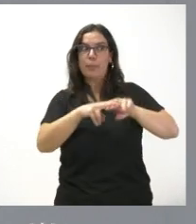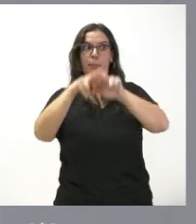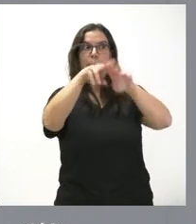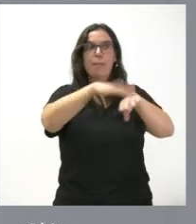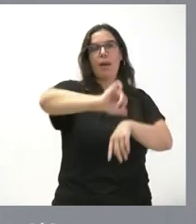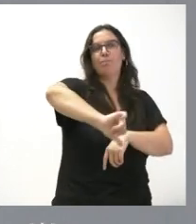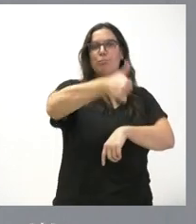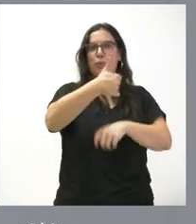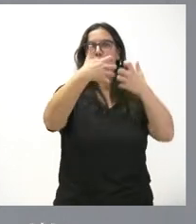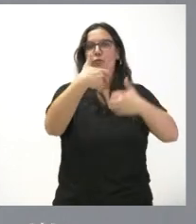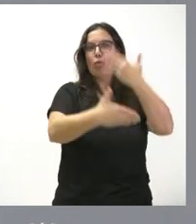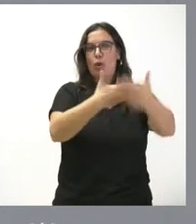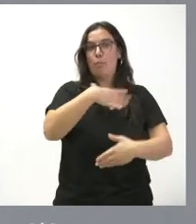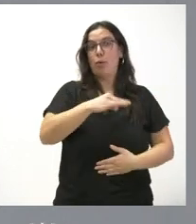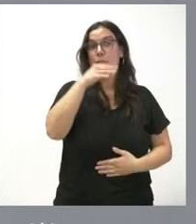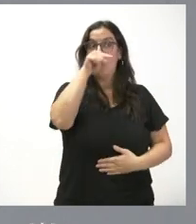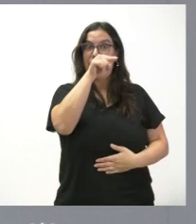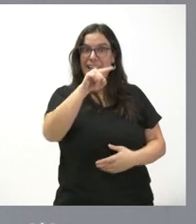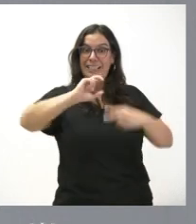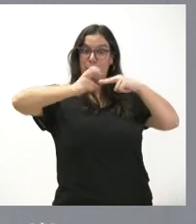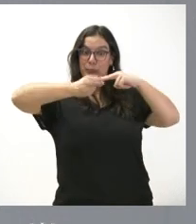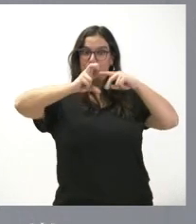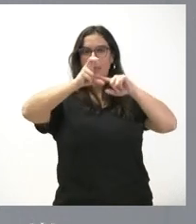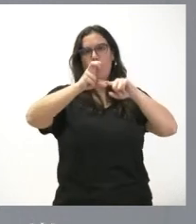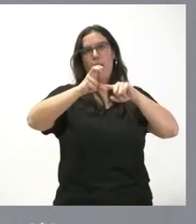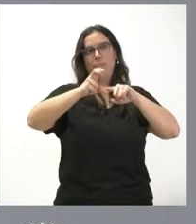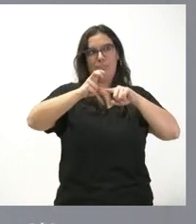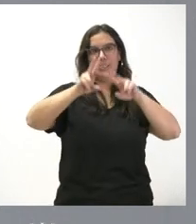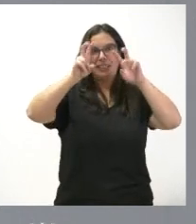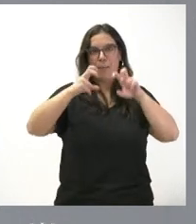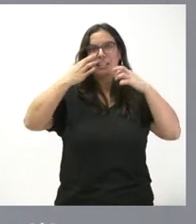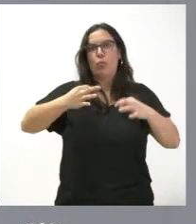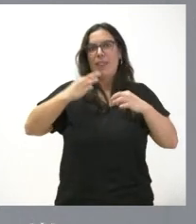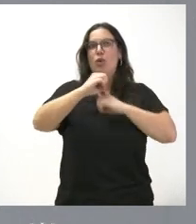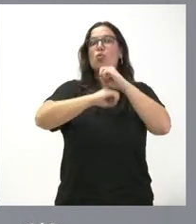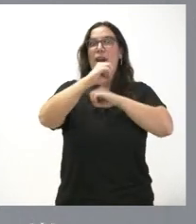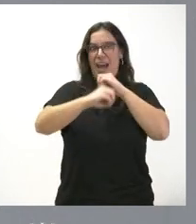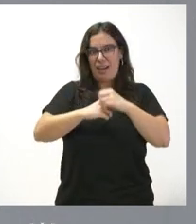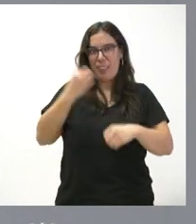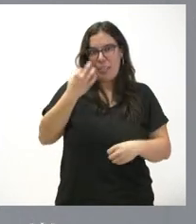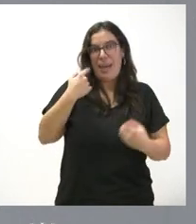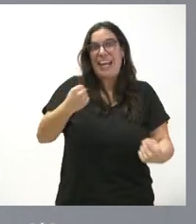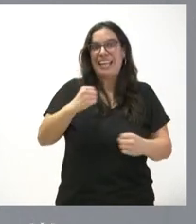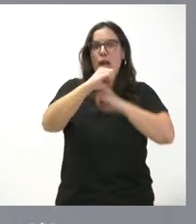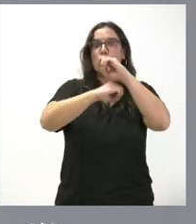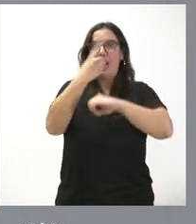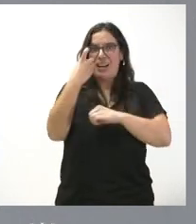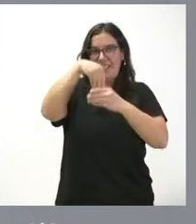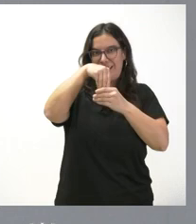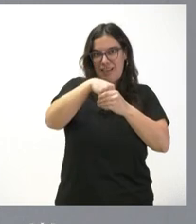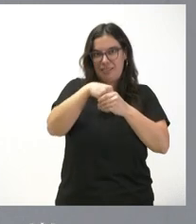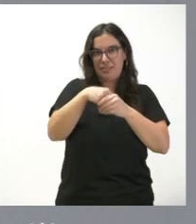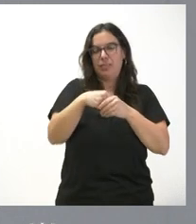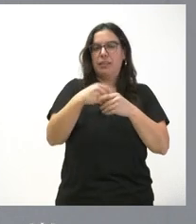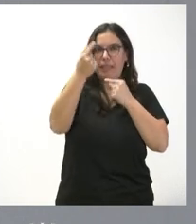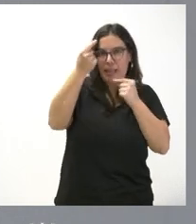detalle porque estamos hablando de un ámbito en el ámbito nuclear y por tanto requiere ese informe que es de mucho detalle en cuanto